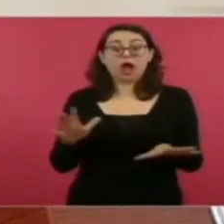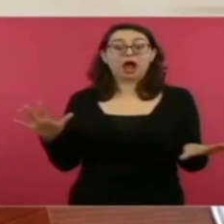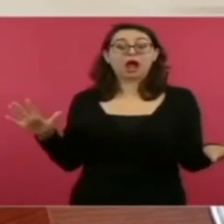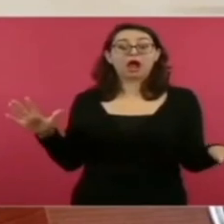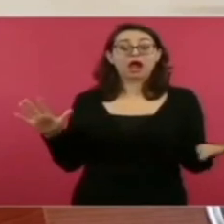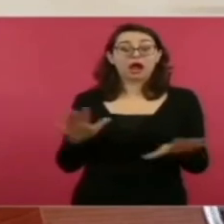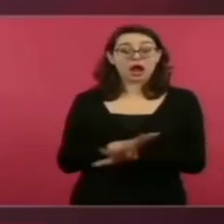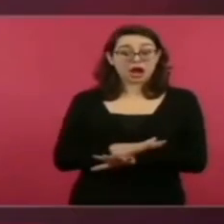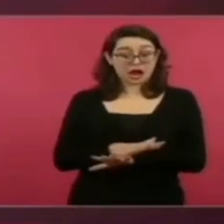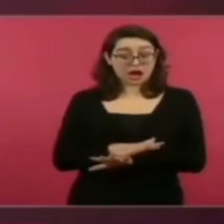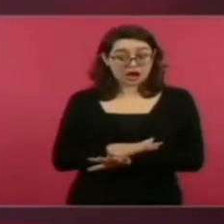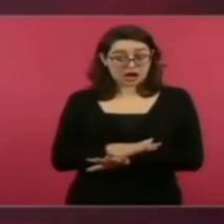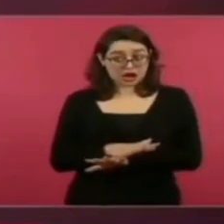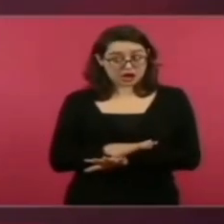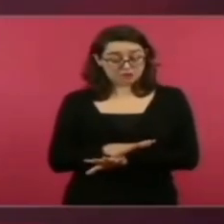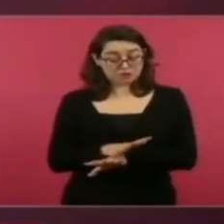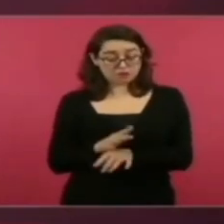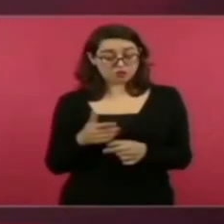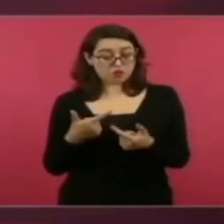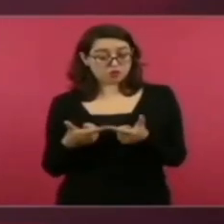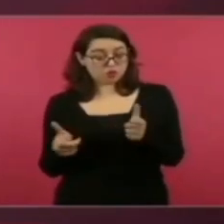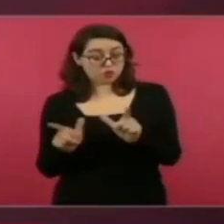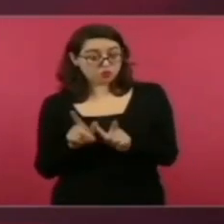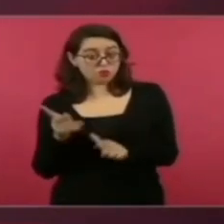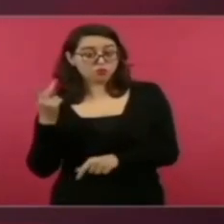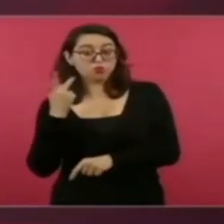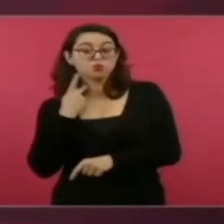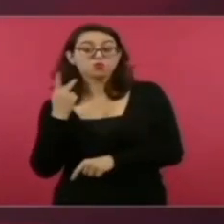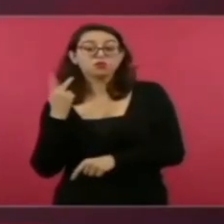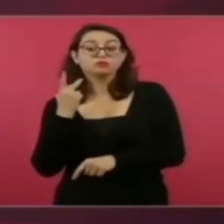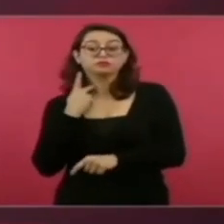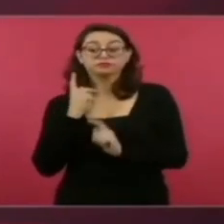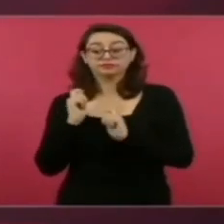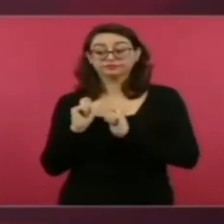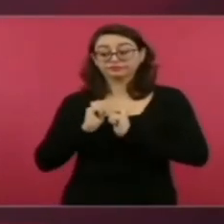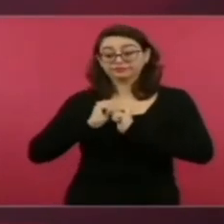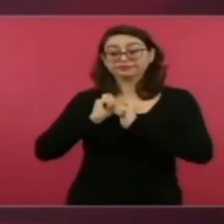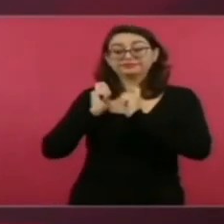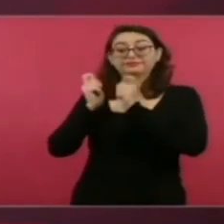Dejó el PRI la presidencia y entró el PAN.